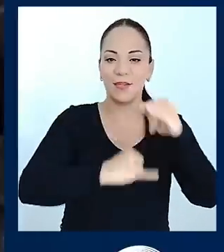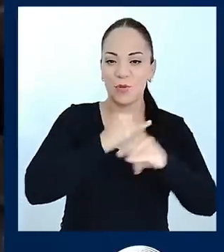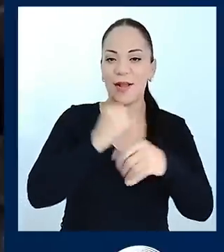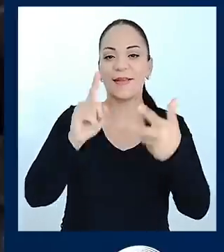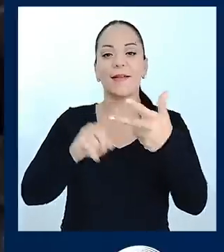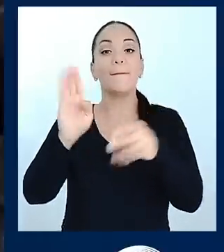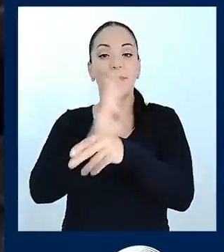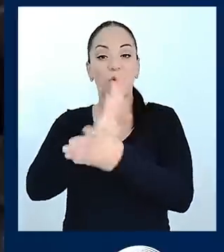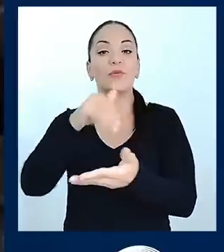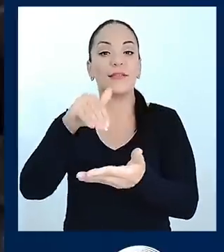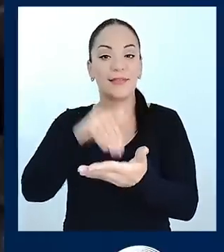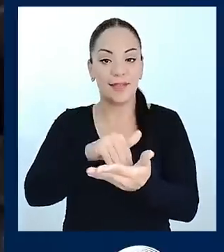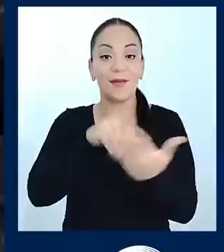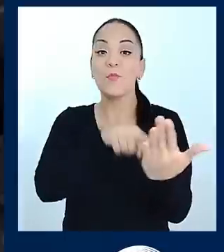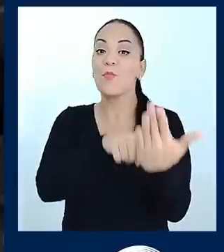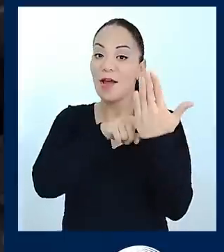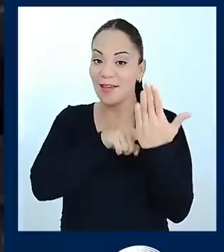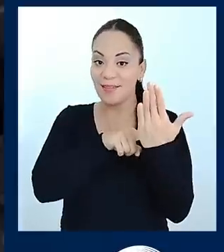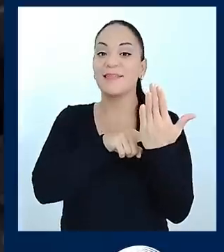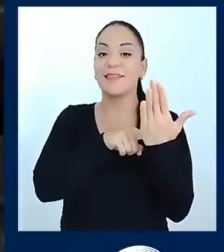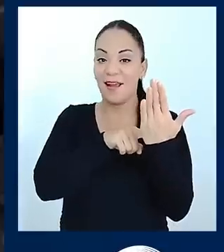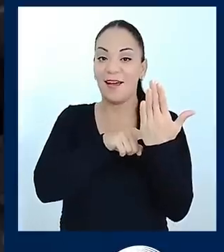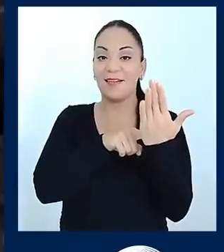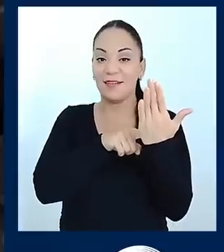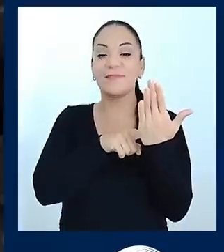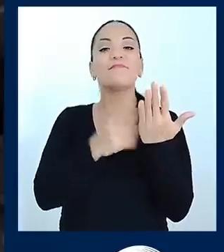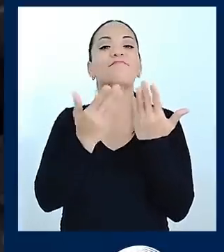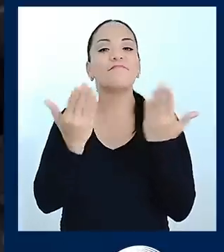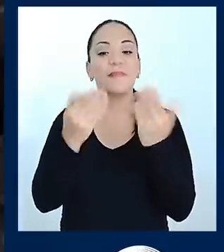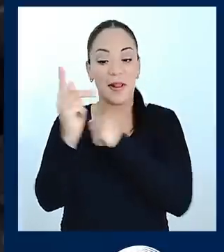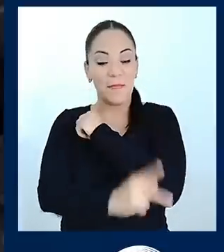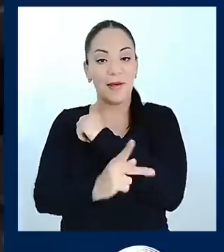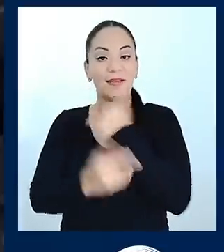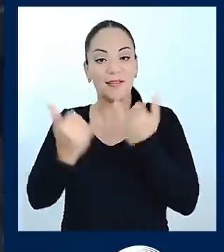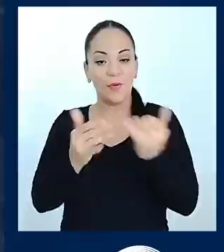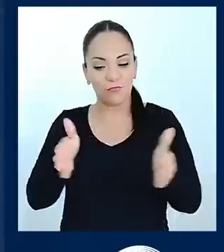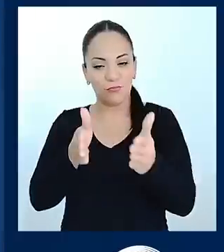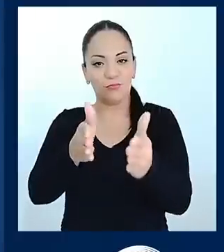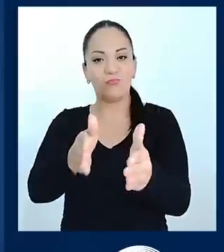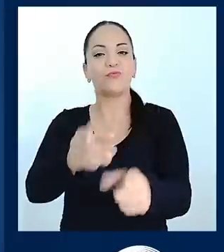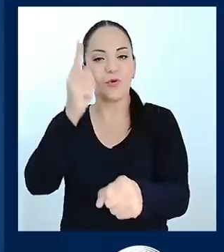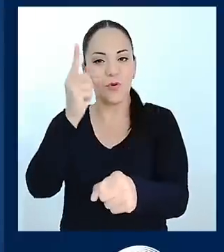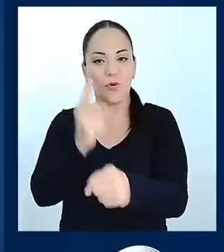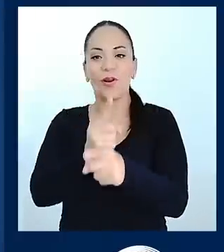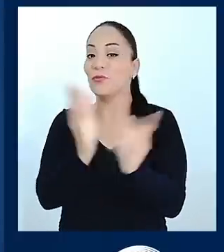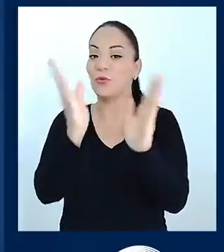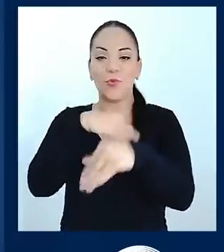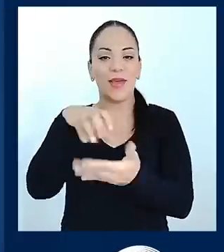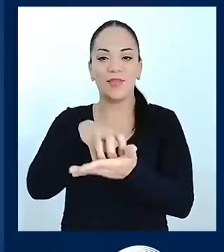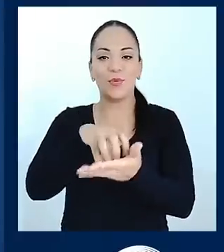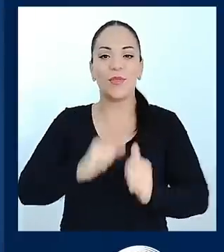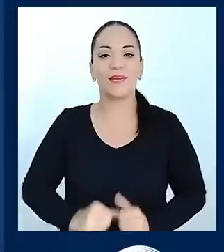Más allá de cualquier duda que vamos por el camino y con la ruta correcta, el Banco